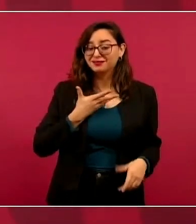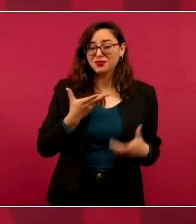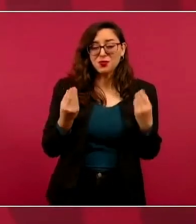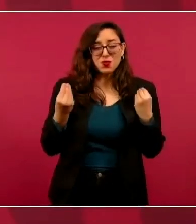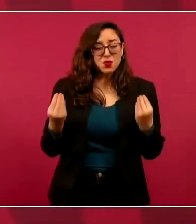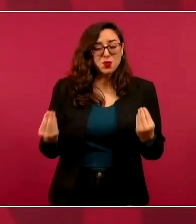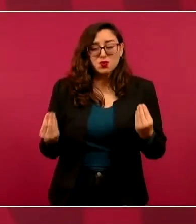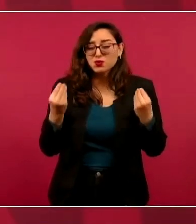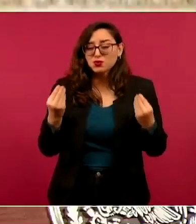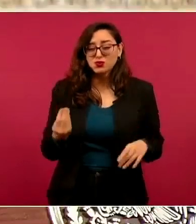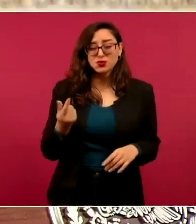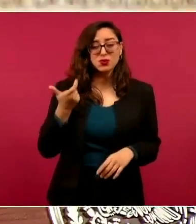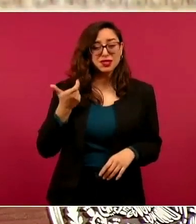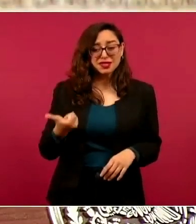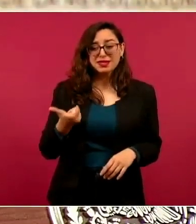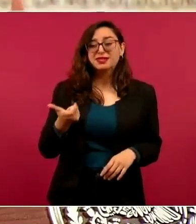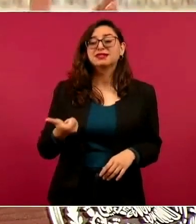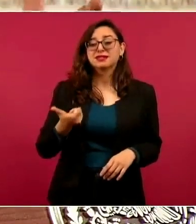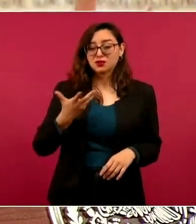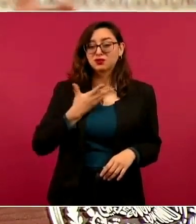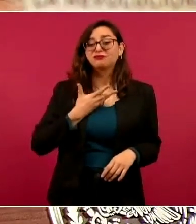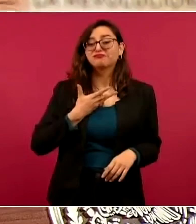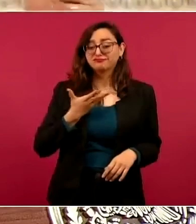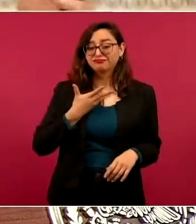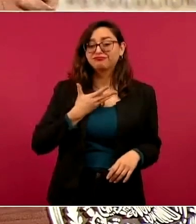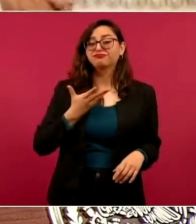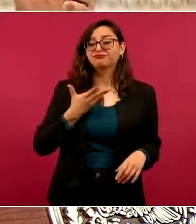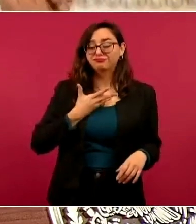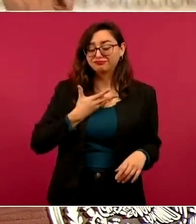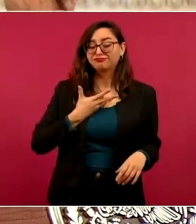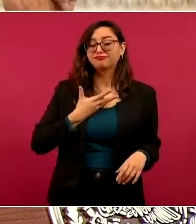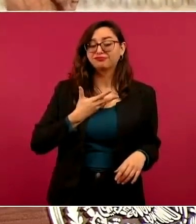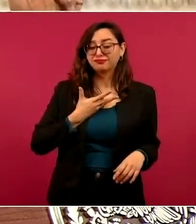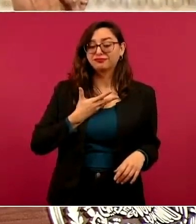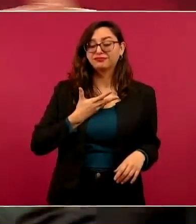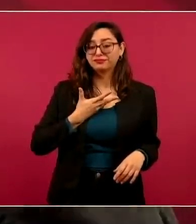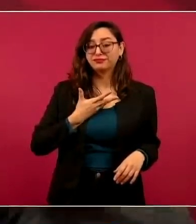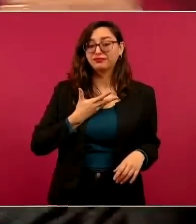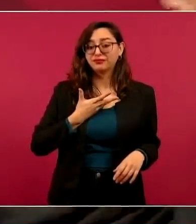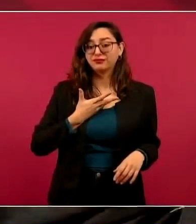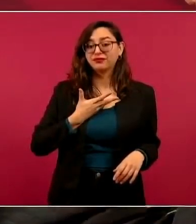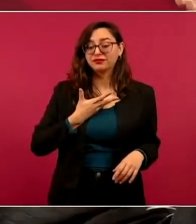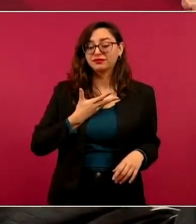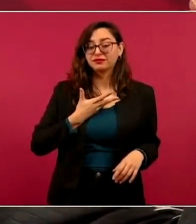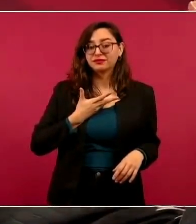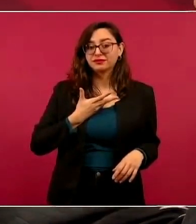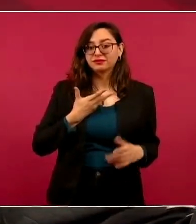y no aceptan que